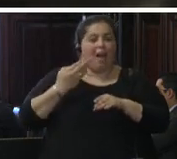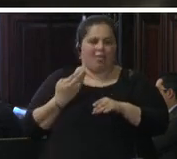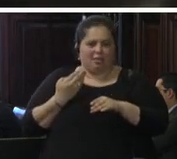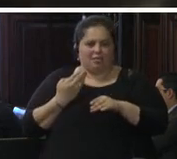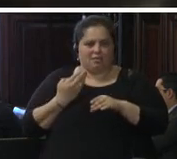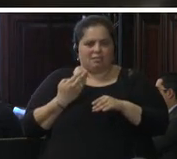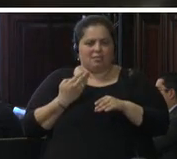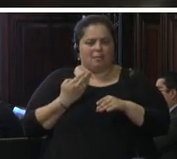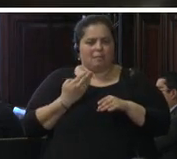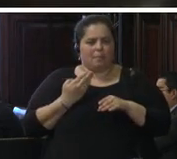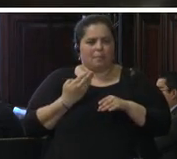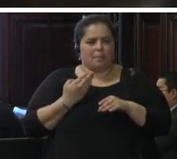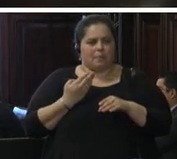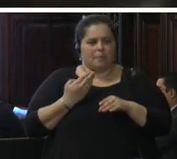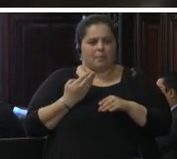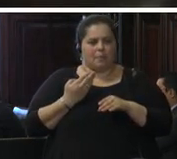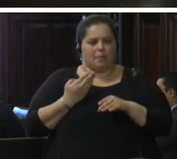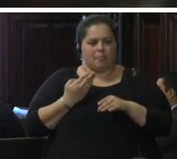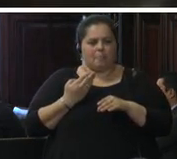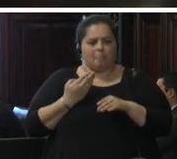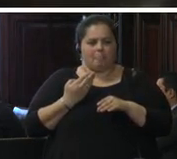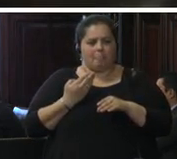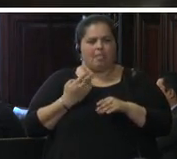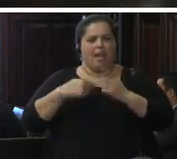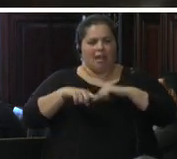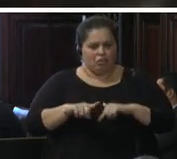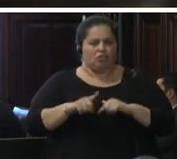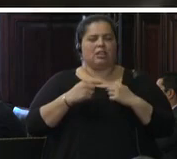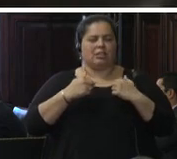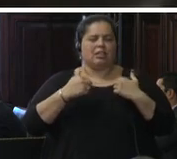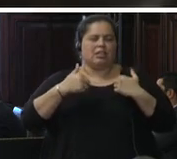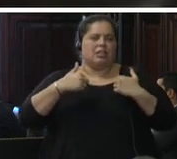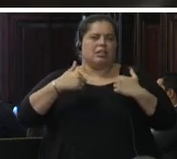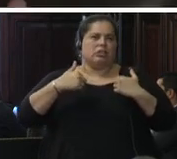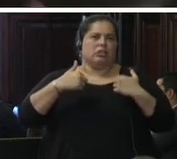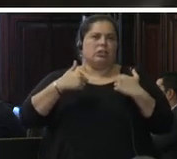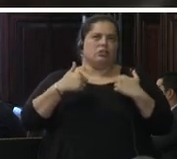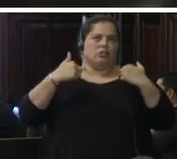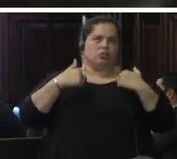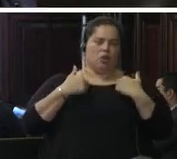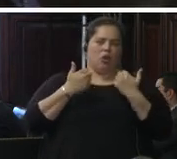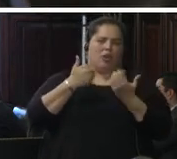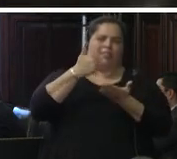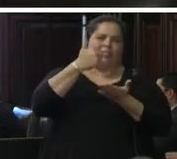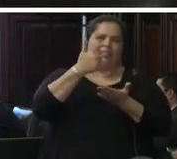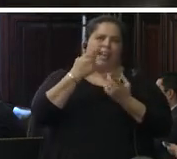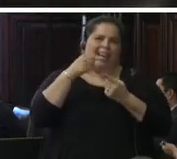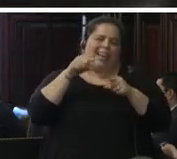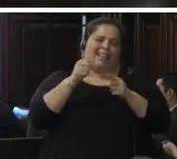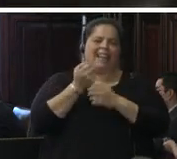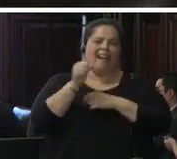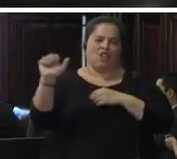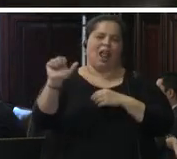aquí entonces estaría en violación con las normas interamericanas entonces la pregunta con toda esa